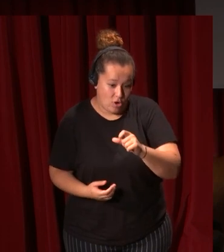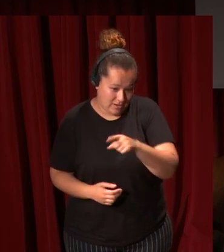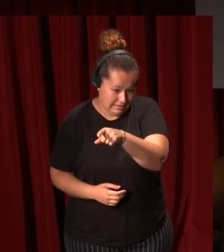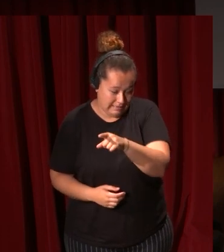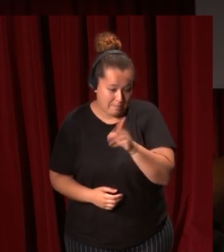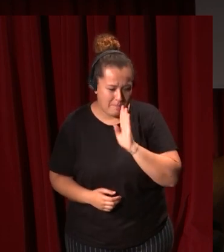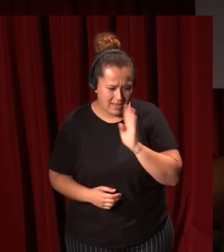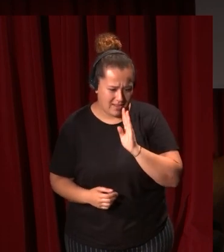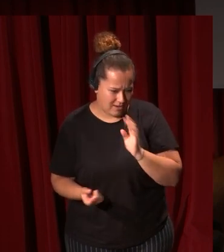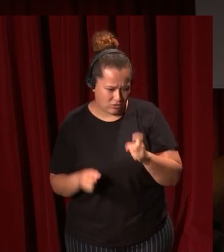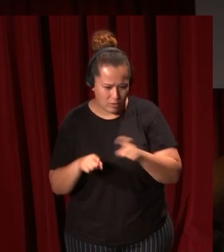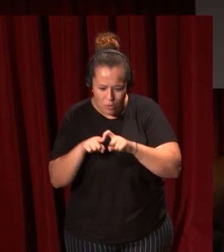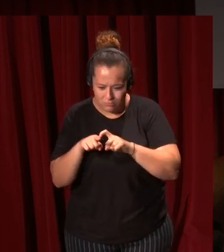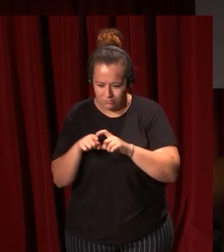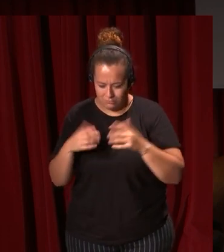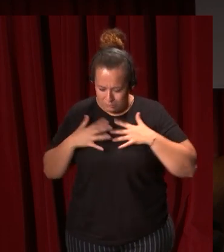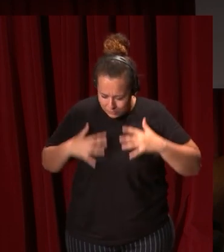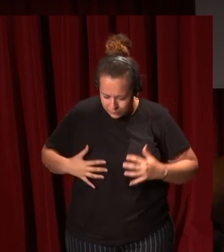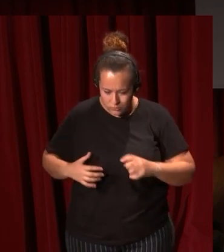cuestión se está tejiendo